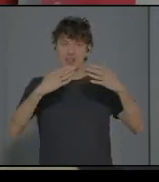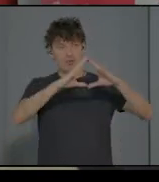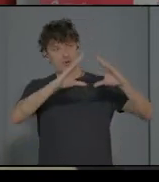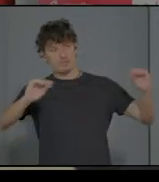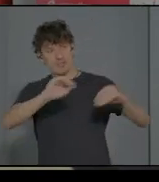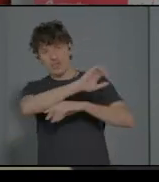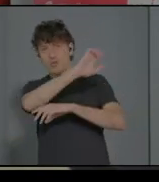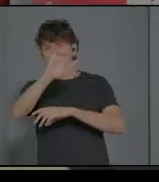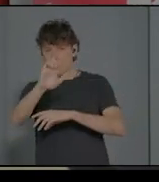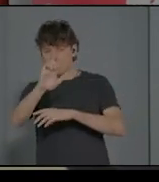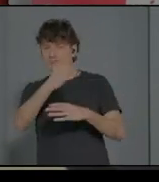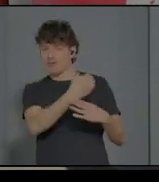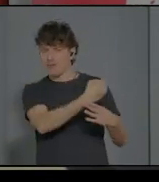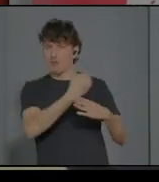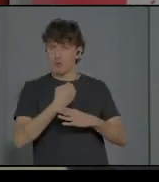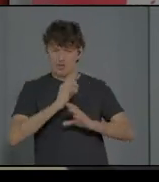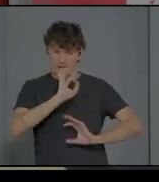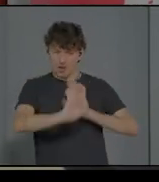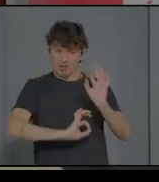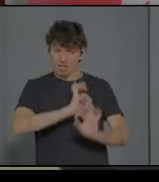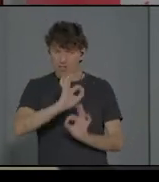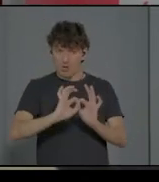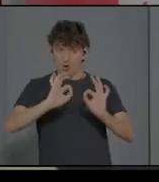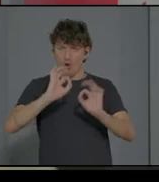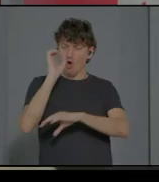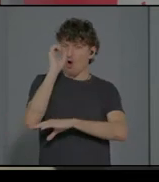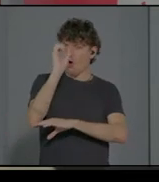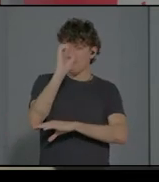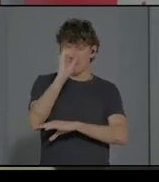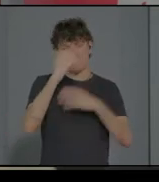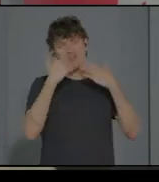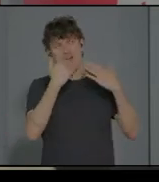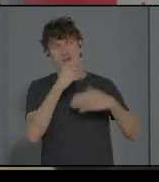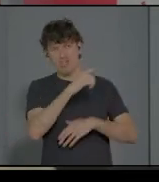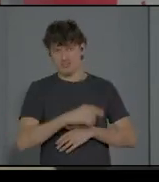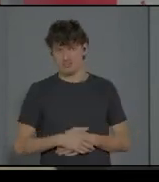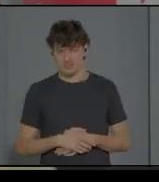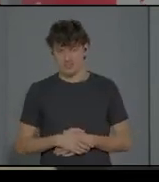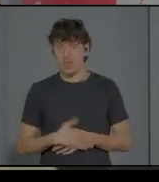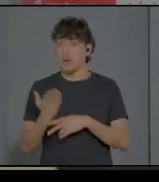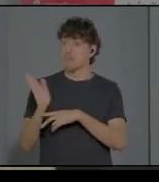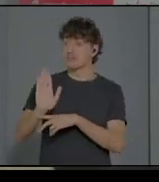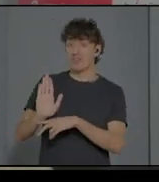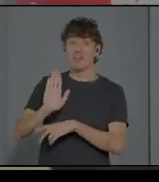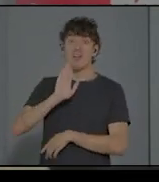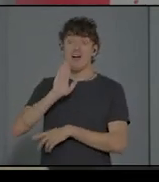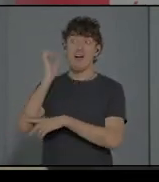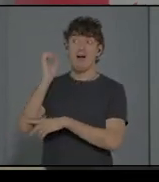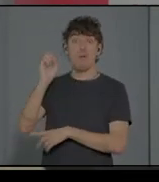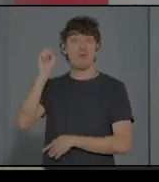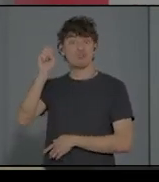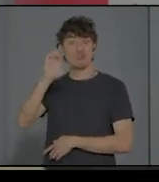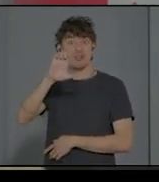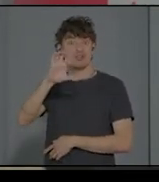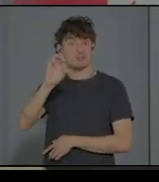esta conferencia. En la presentación del profesor Espósito anterior es perfecta porque me